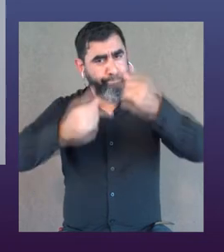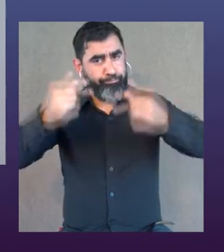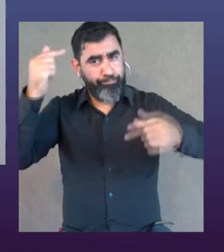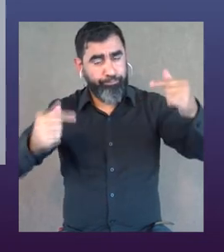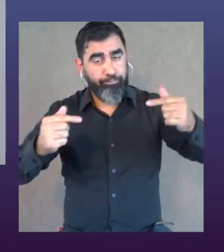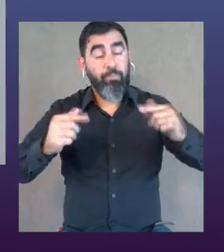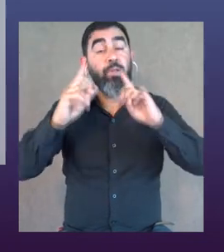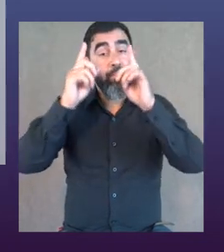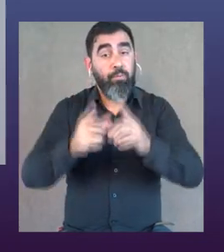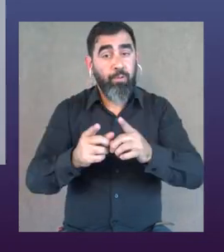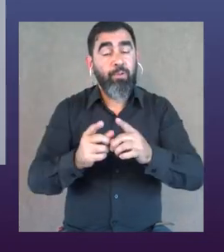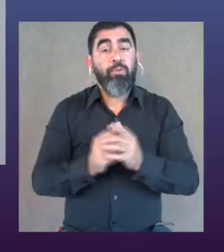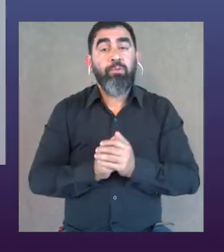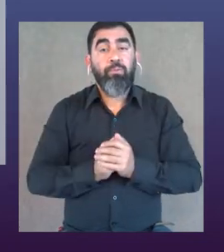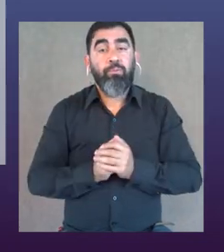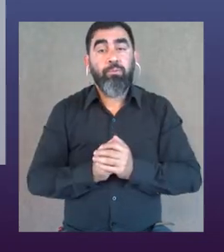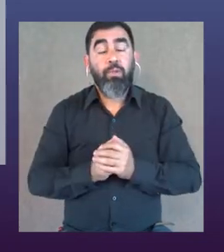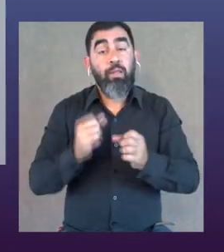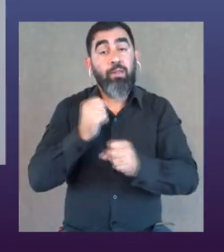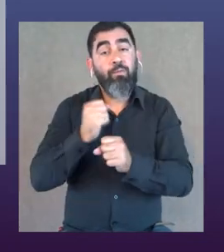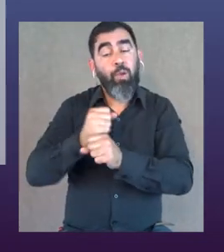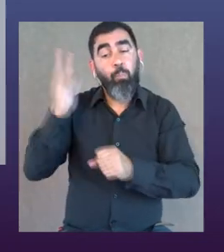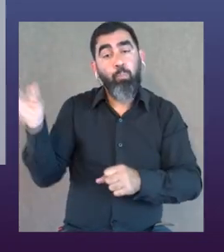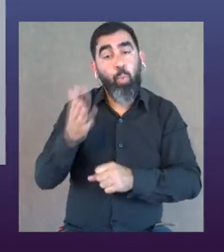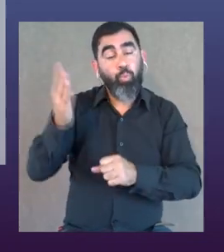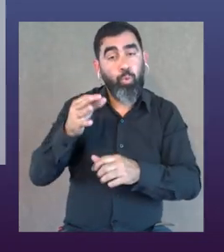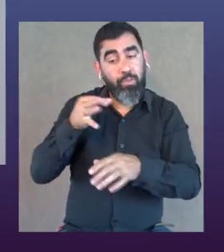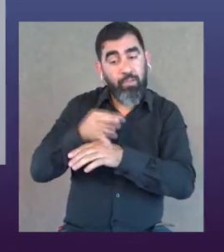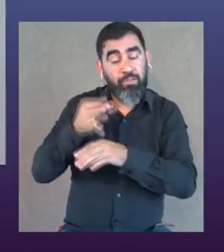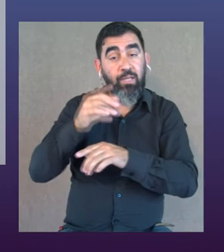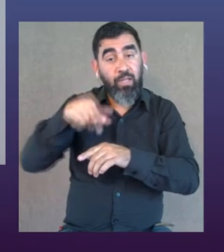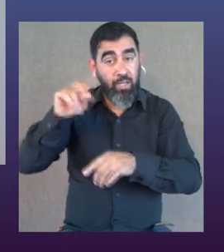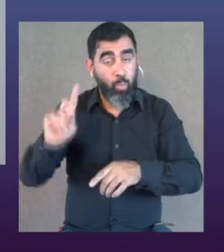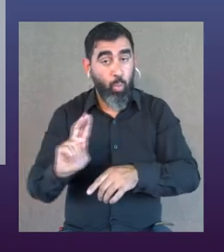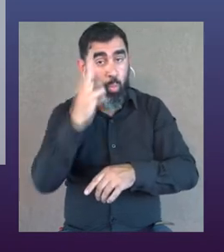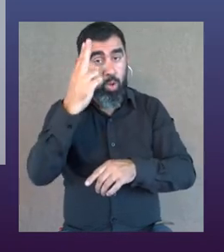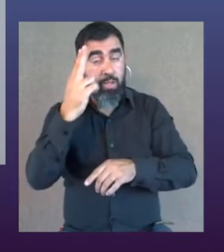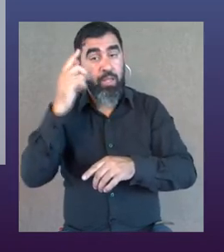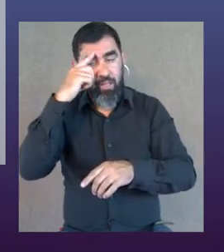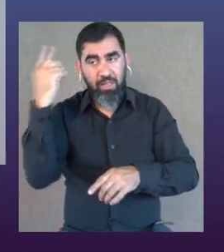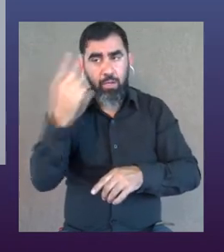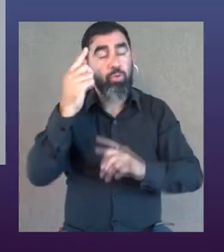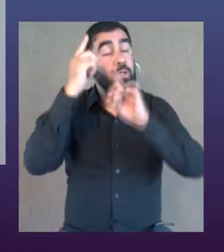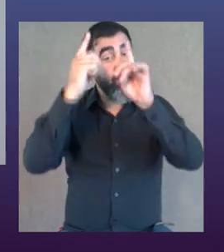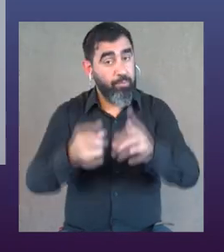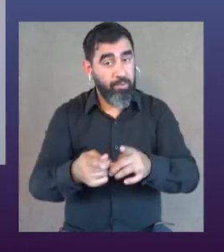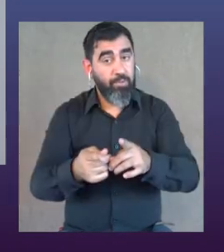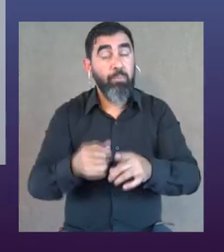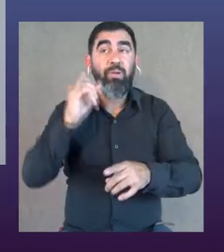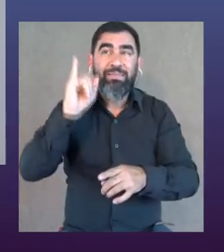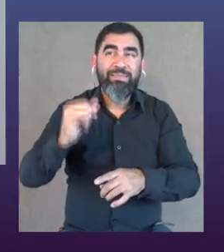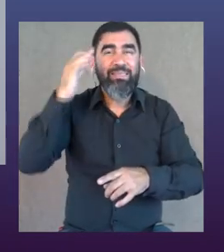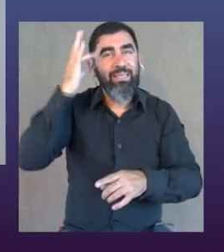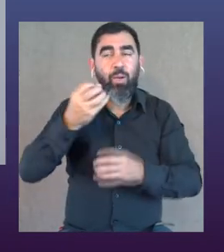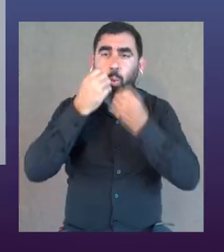con grupos diversos, muchas veces trabajé en la producción de formaciones nacionales, regionales, internacionales,